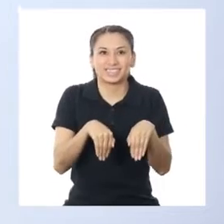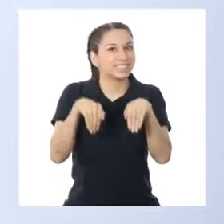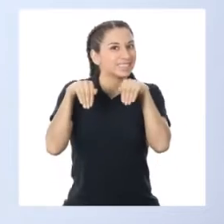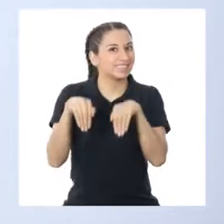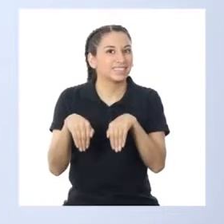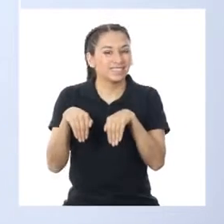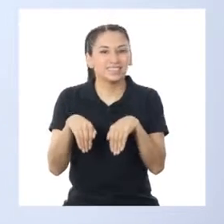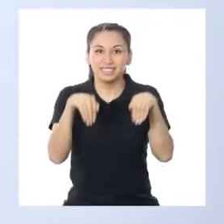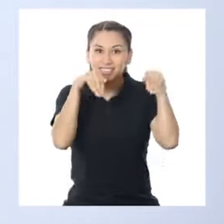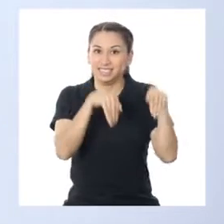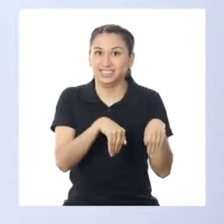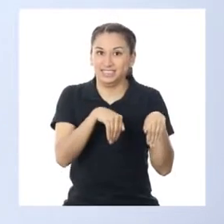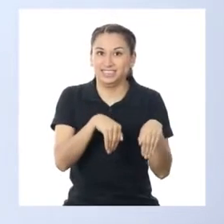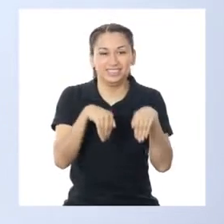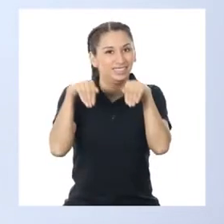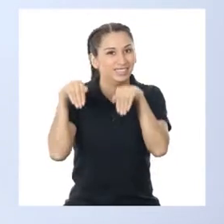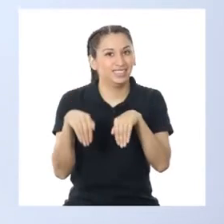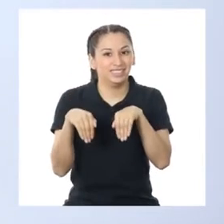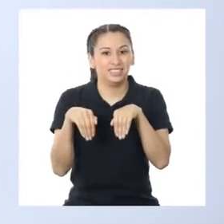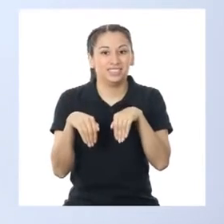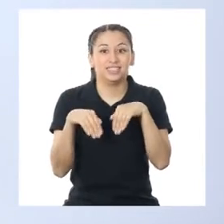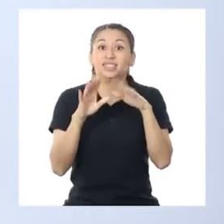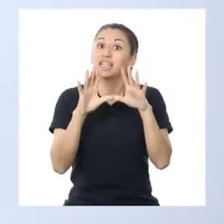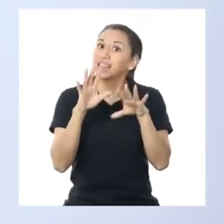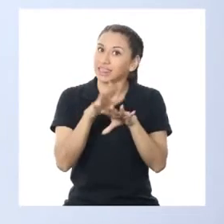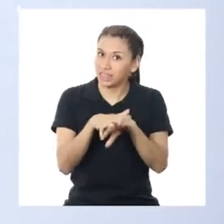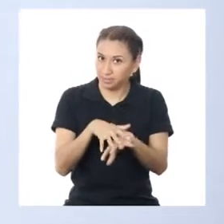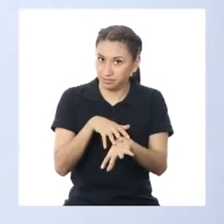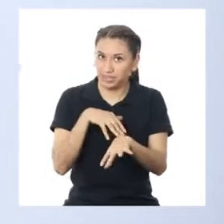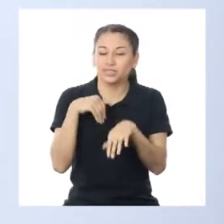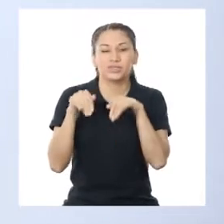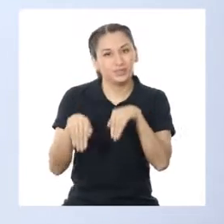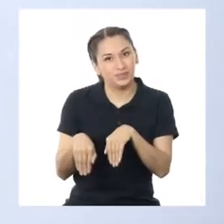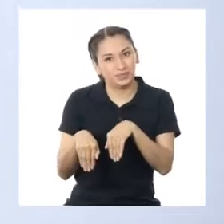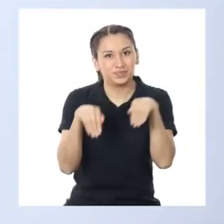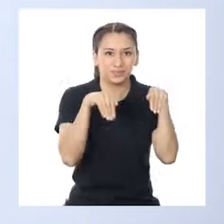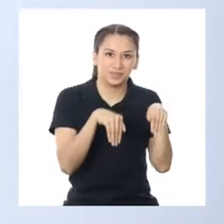bien! De un lado al otro. Espacio para no lastimarnos.